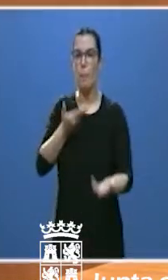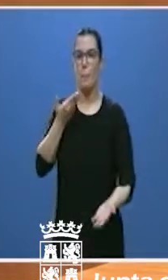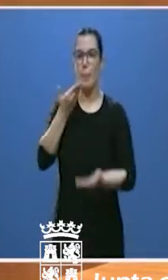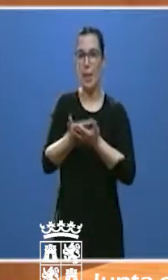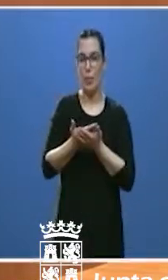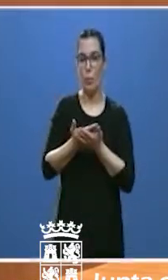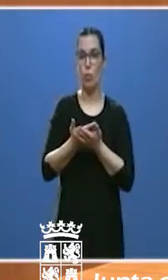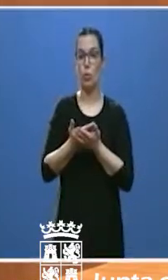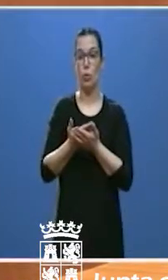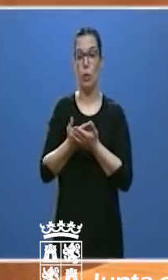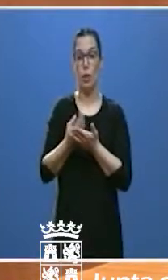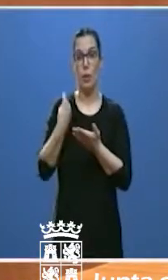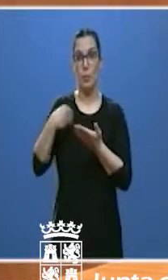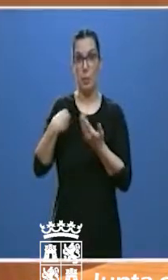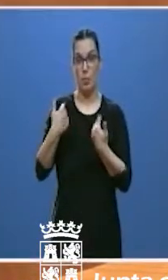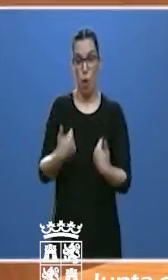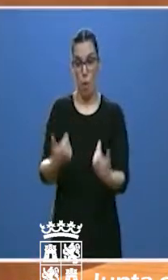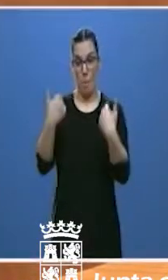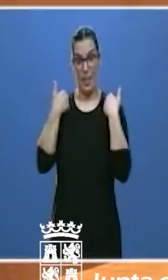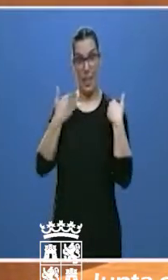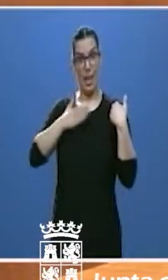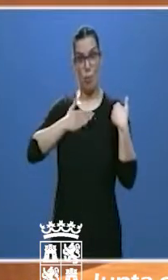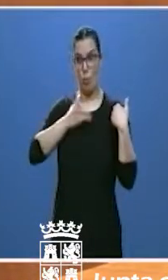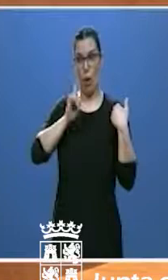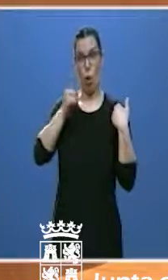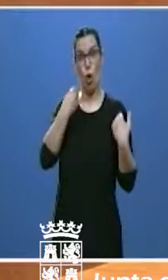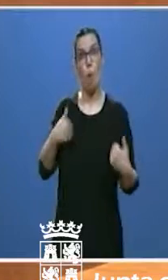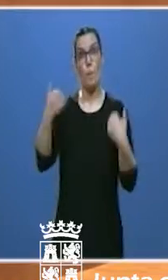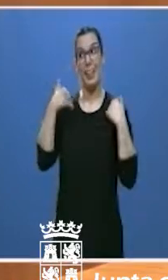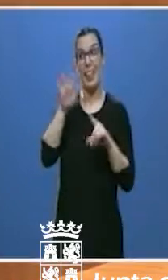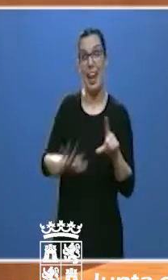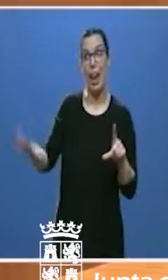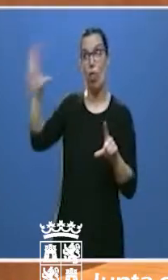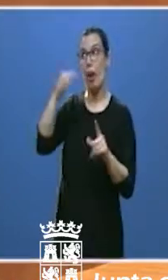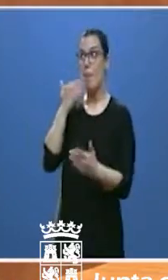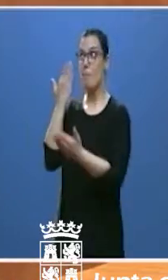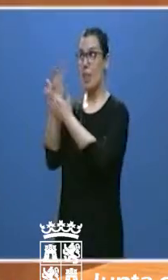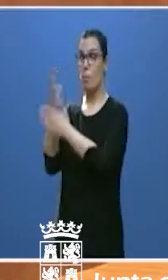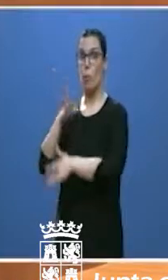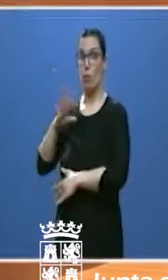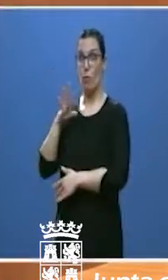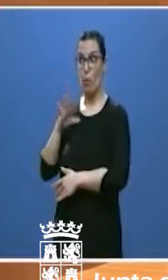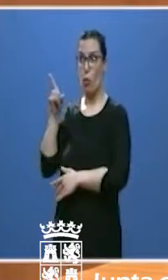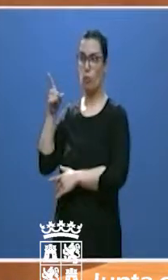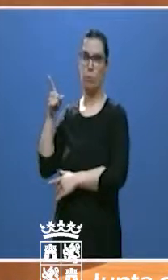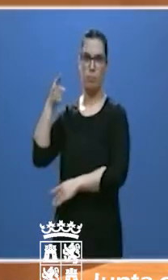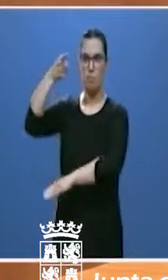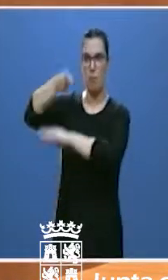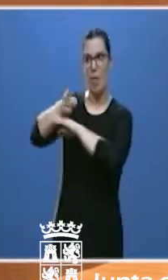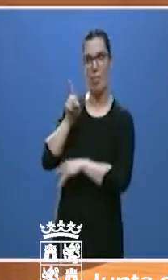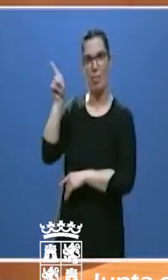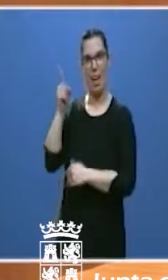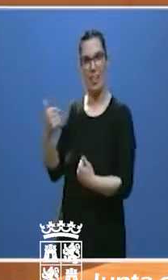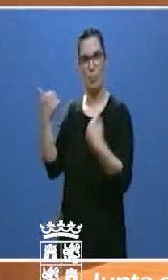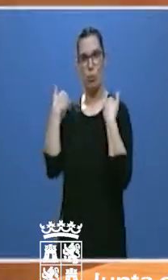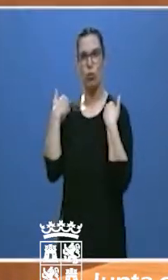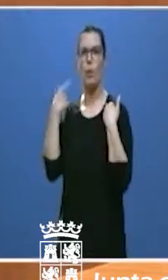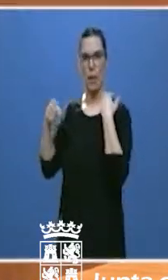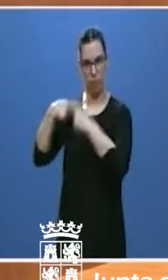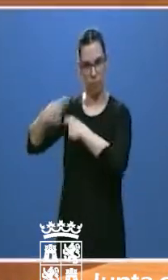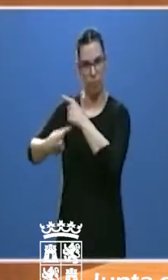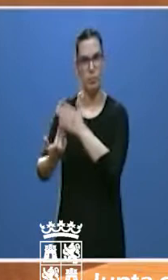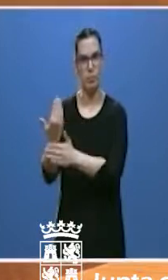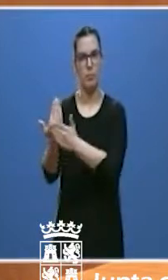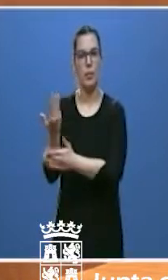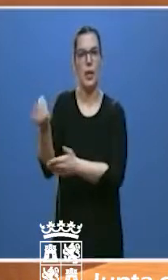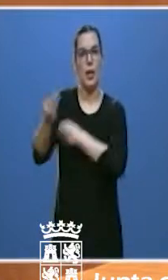mayores de competencia estatal. Algunas de ellas fueron dispuestas unos días más tarde. A pesar de esa temprana